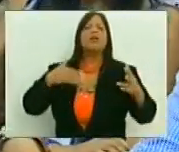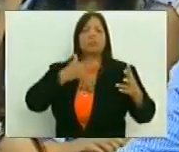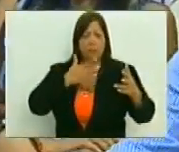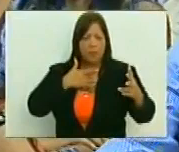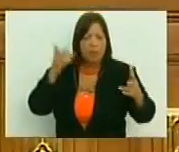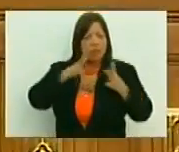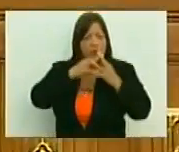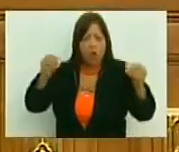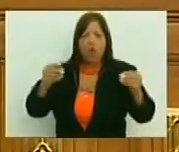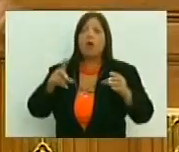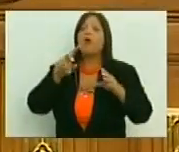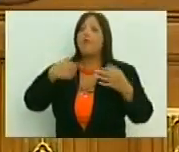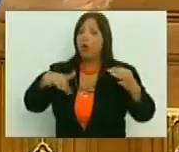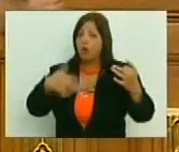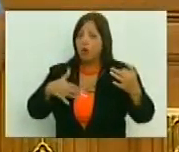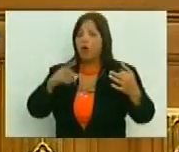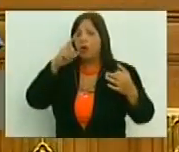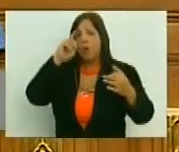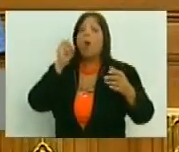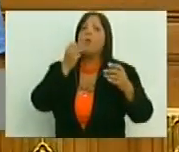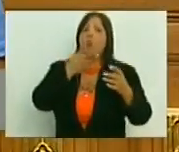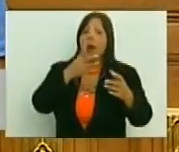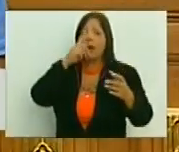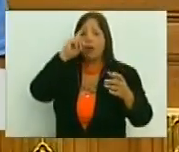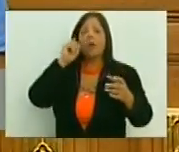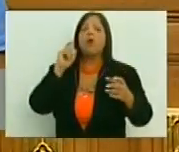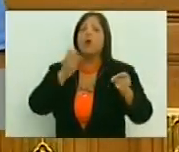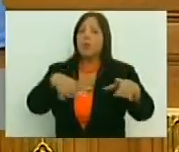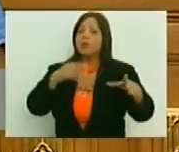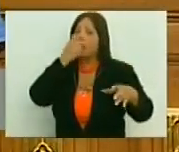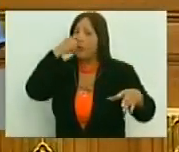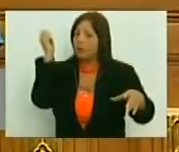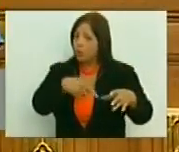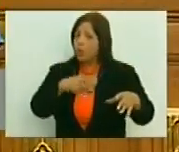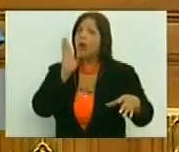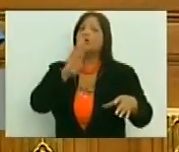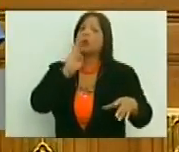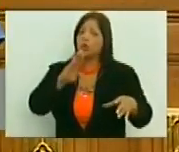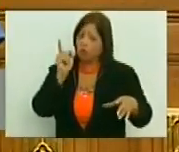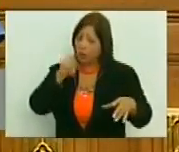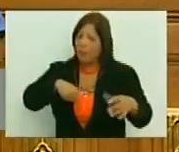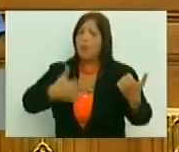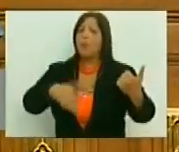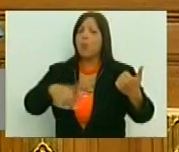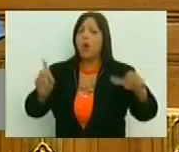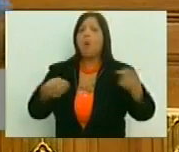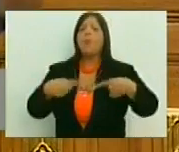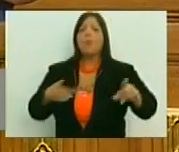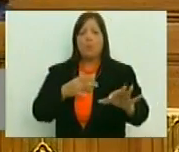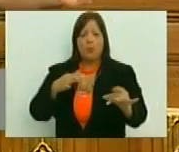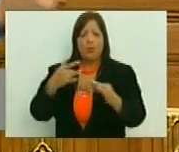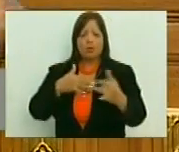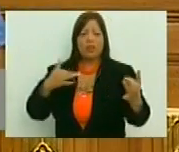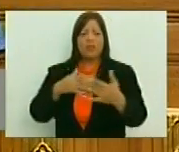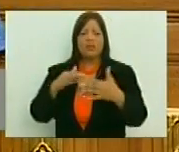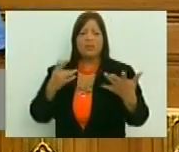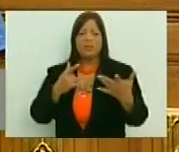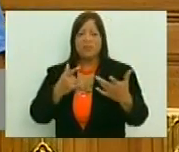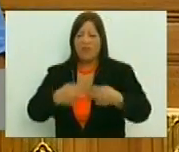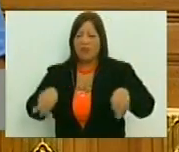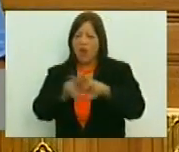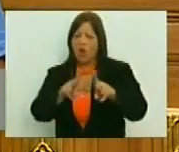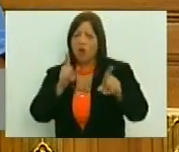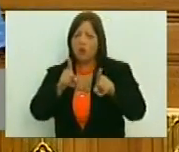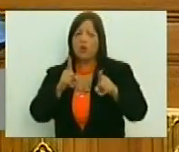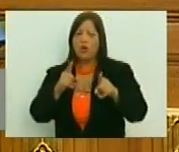se aliena, y hay un folclore bueno, pero hay un folclore basura también, hay un folclore que te transmite ciertos valores,